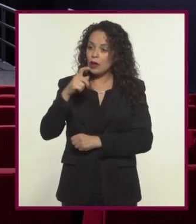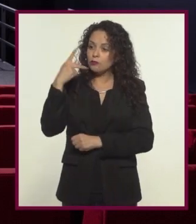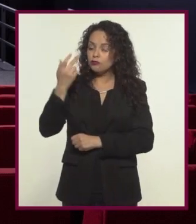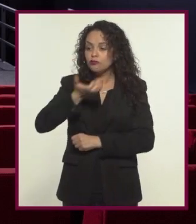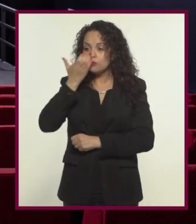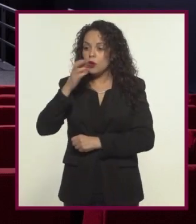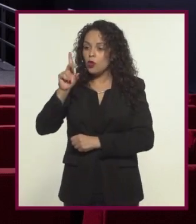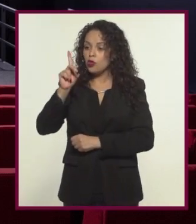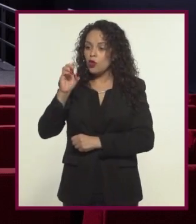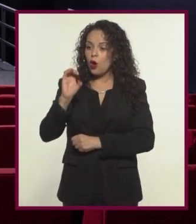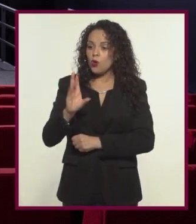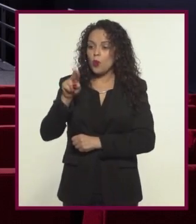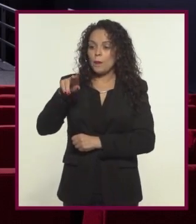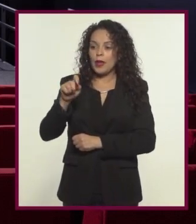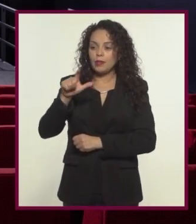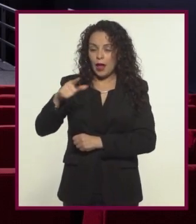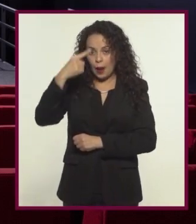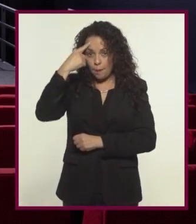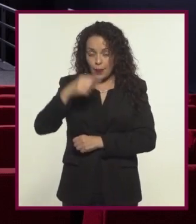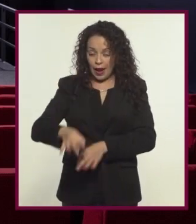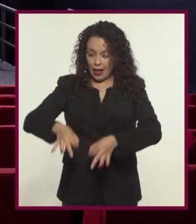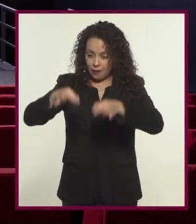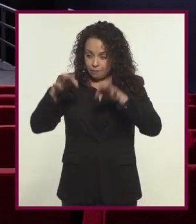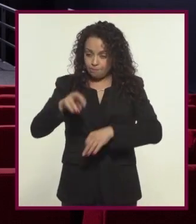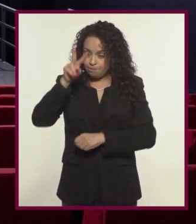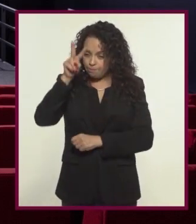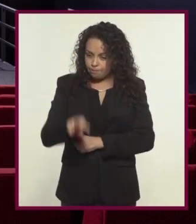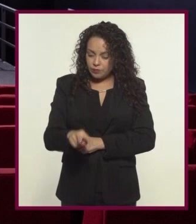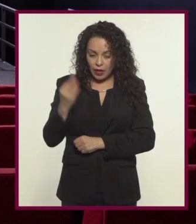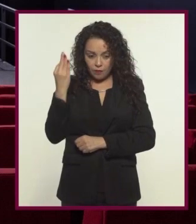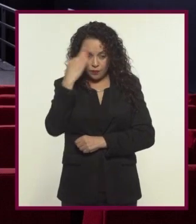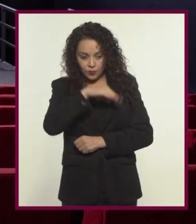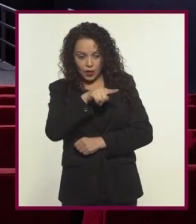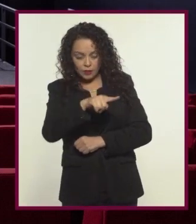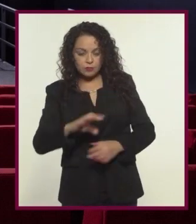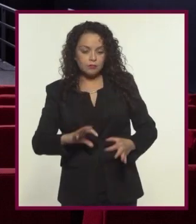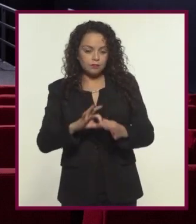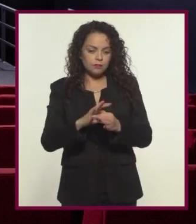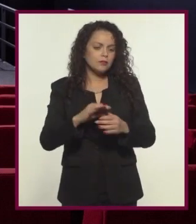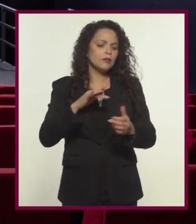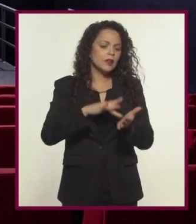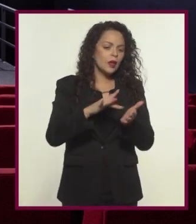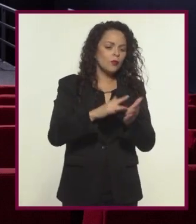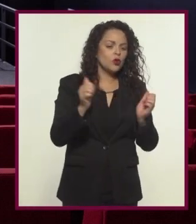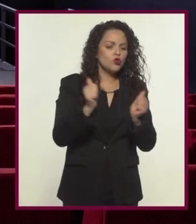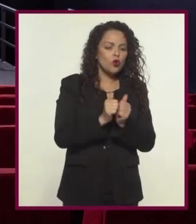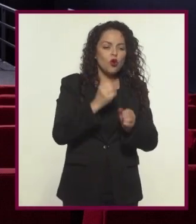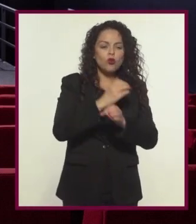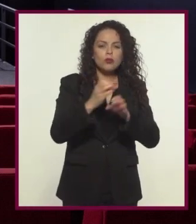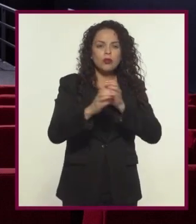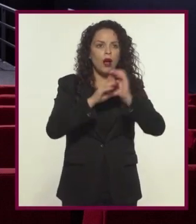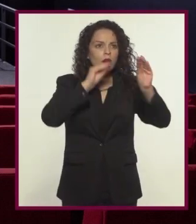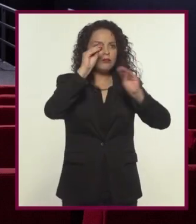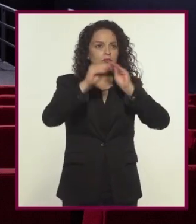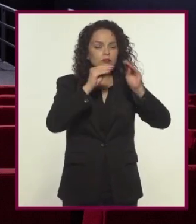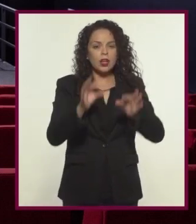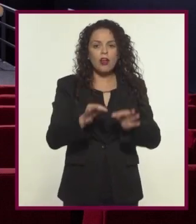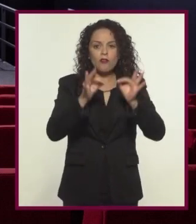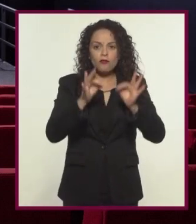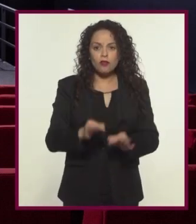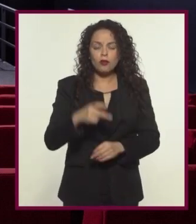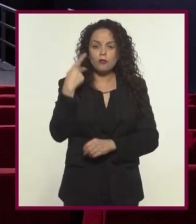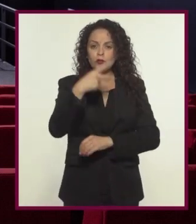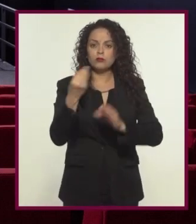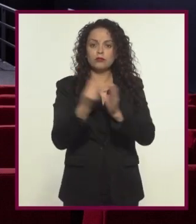convencionales del documental Para lograr el efecto de realidad el falso documental se apoya en ciertas convenciones estéticas